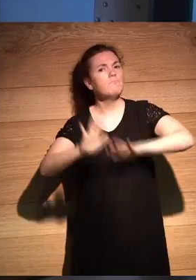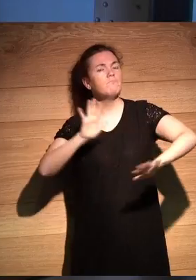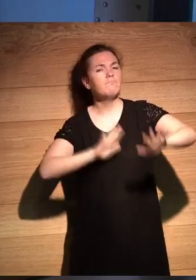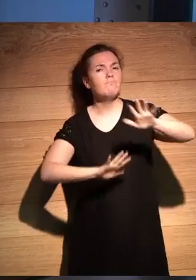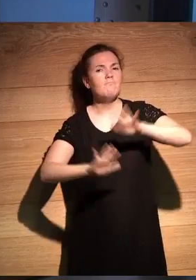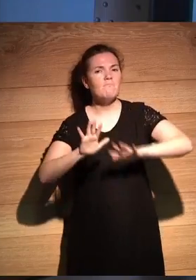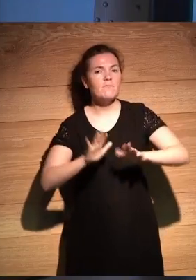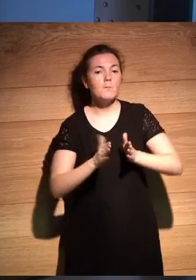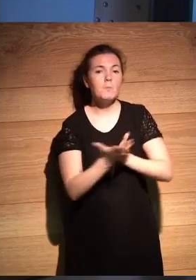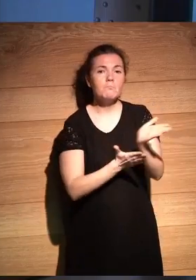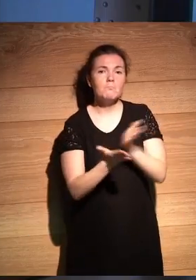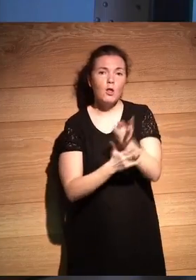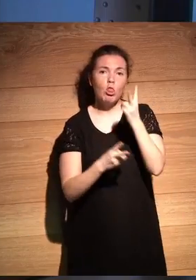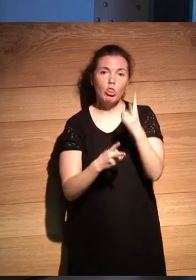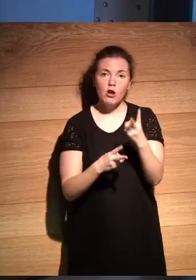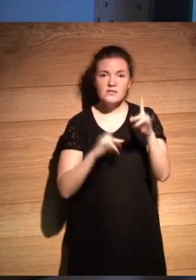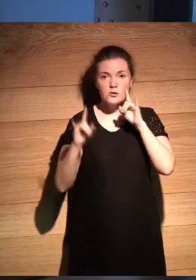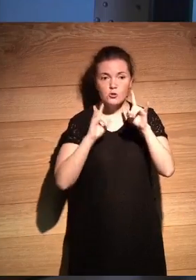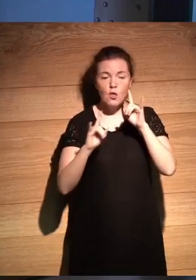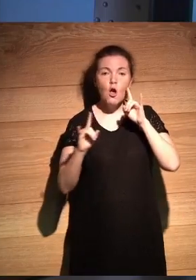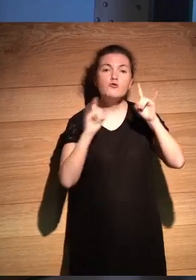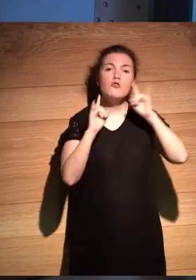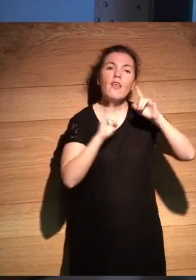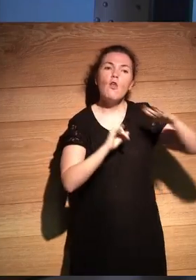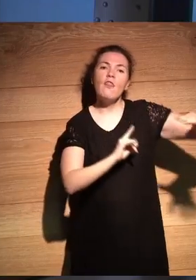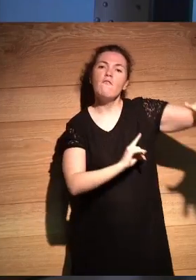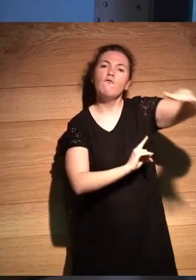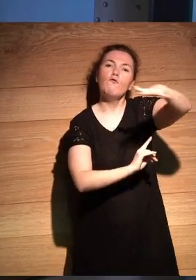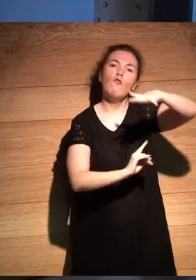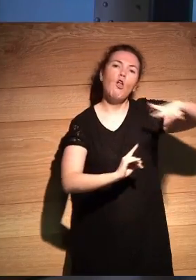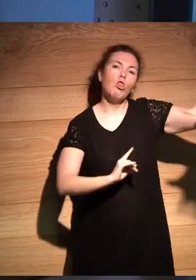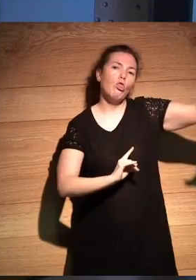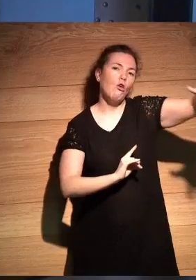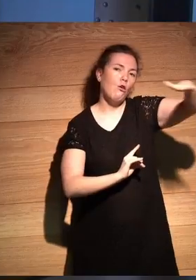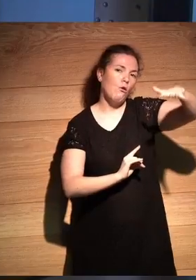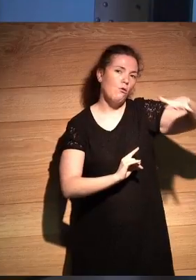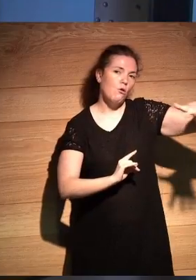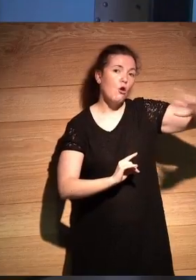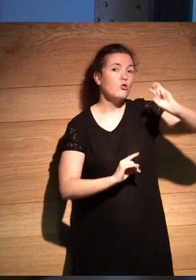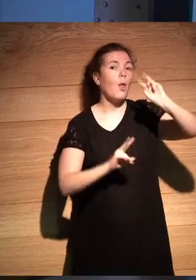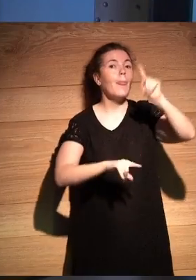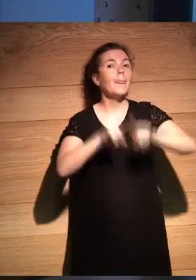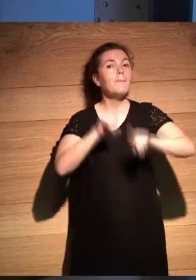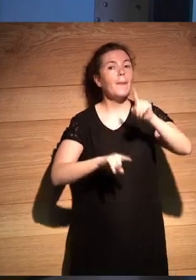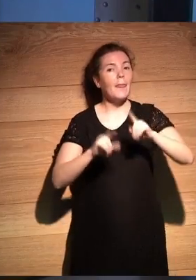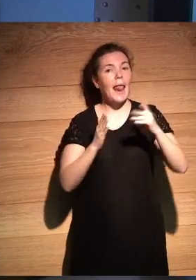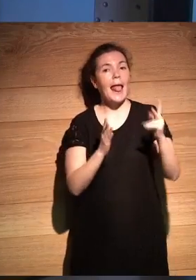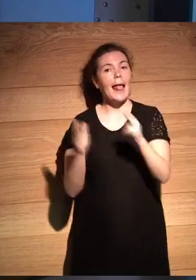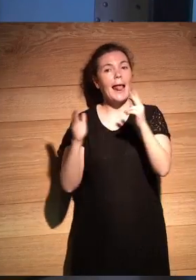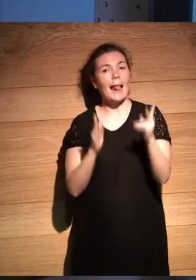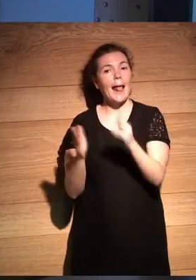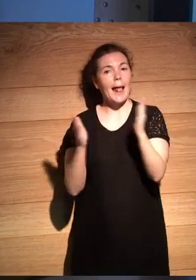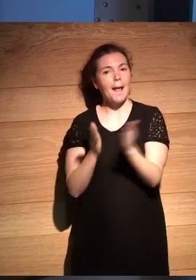dos pistas de sonido a la vez una de fondo y una que va variando en función de la digamos del capítulo donde estamos la voz en off